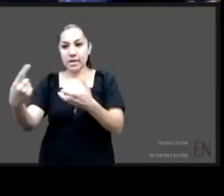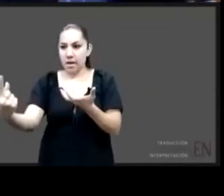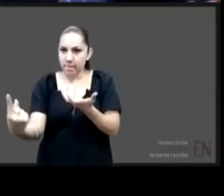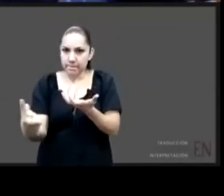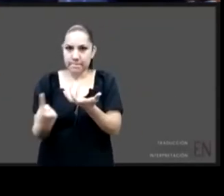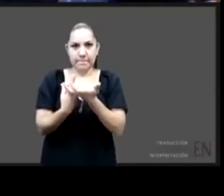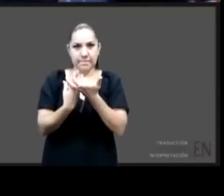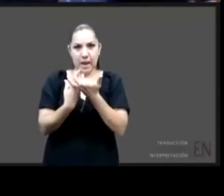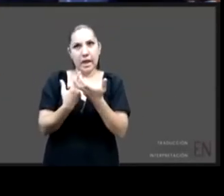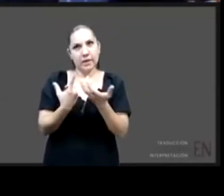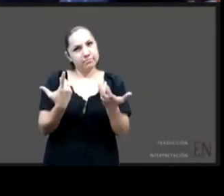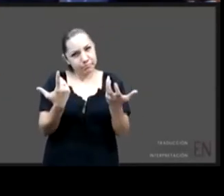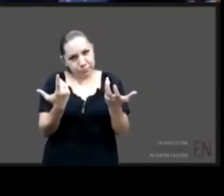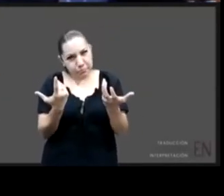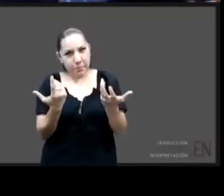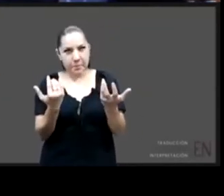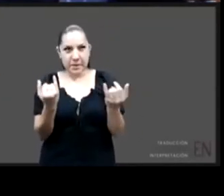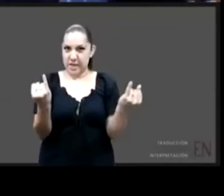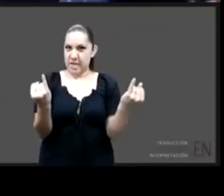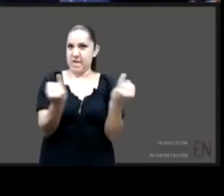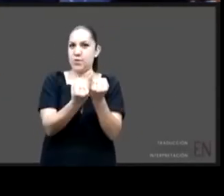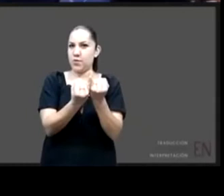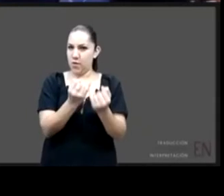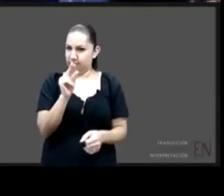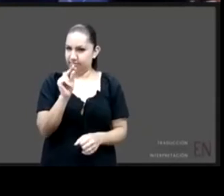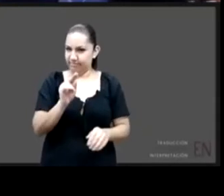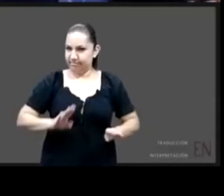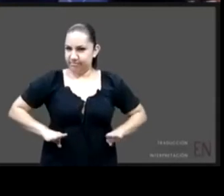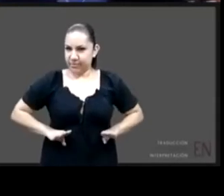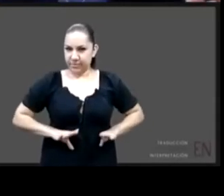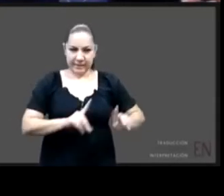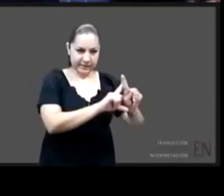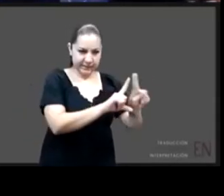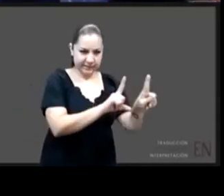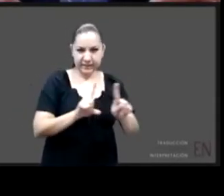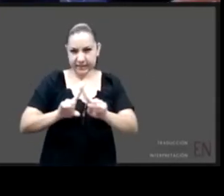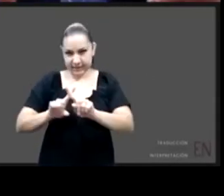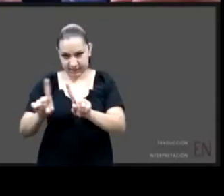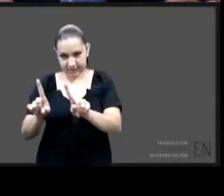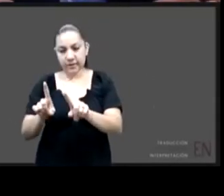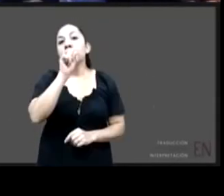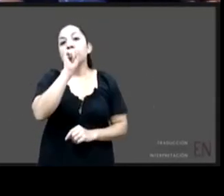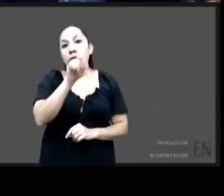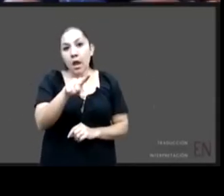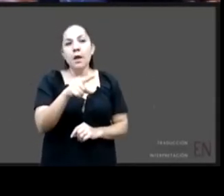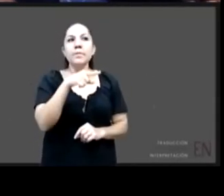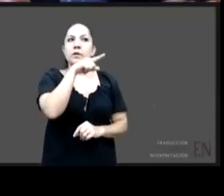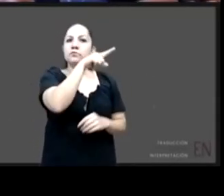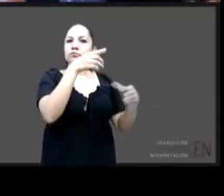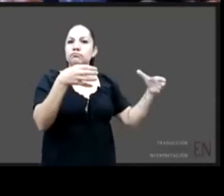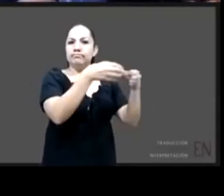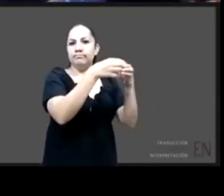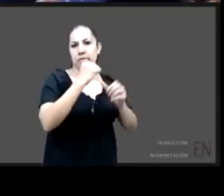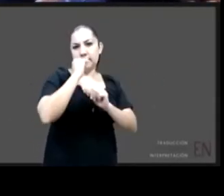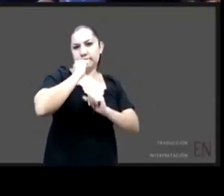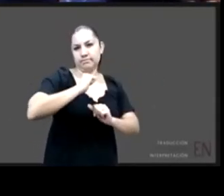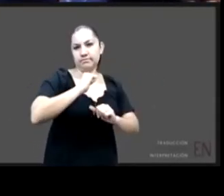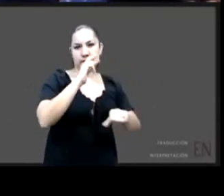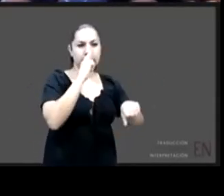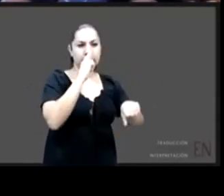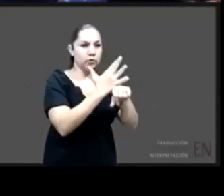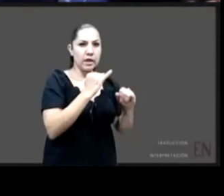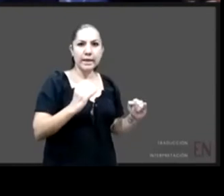esto, que tienen relación también con la institucionalización y trataremos también de ubicar cuál es el papel